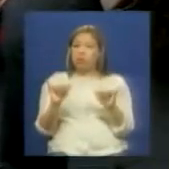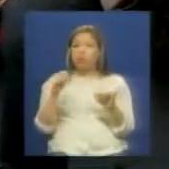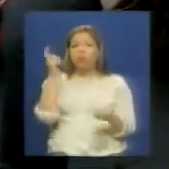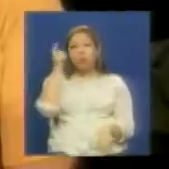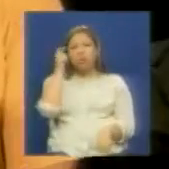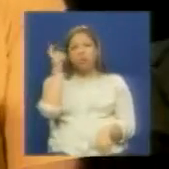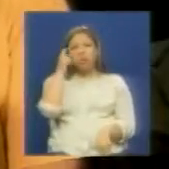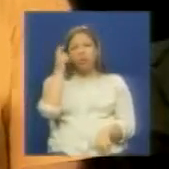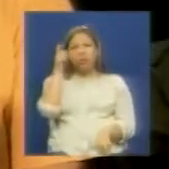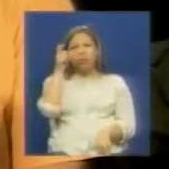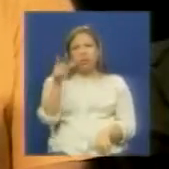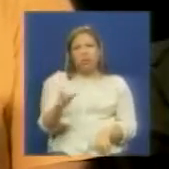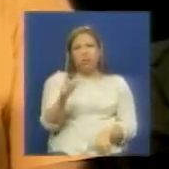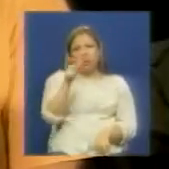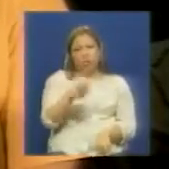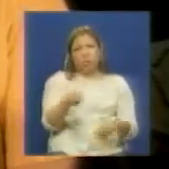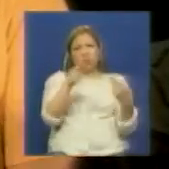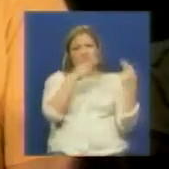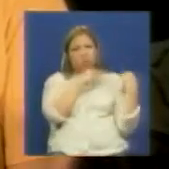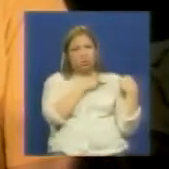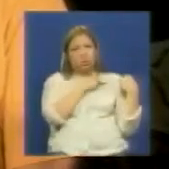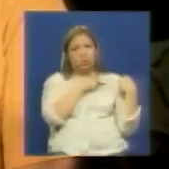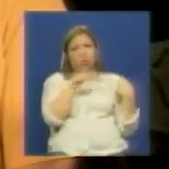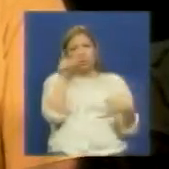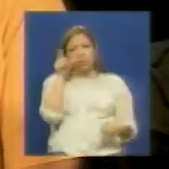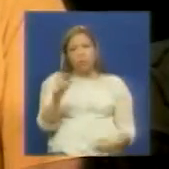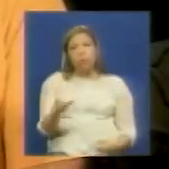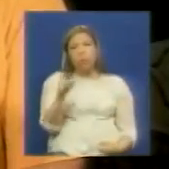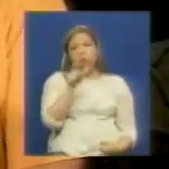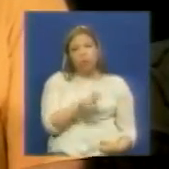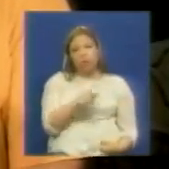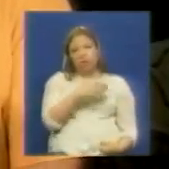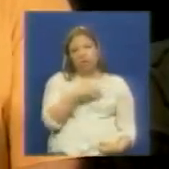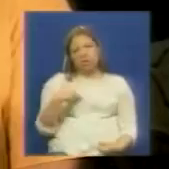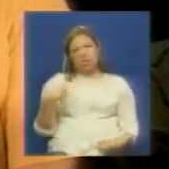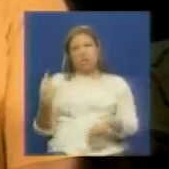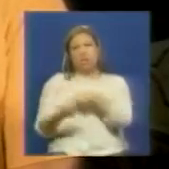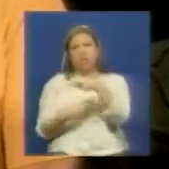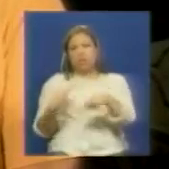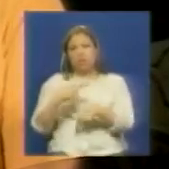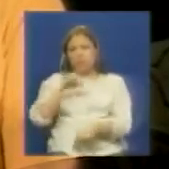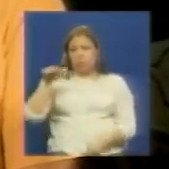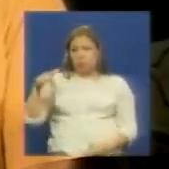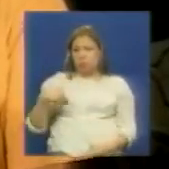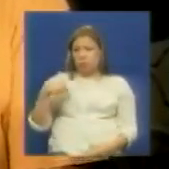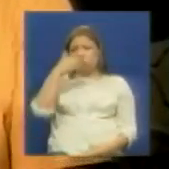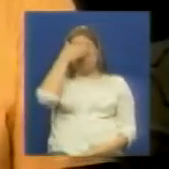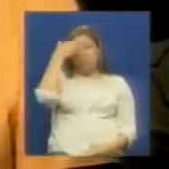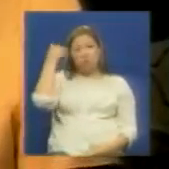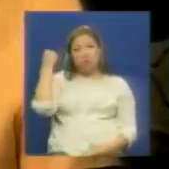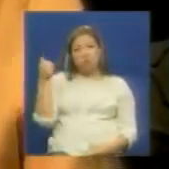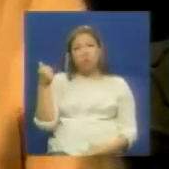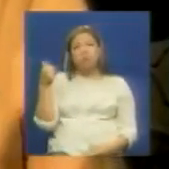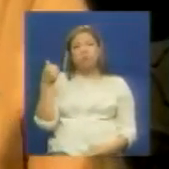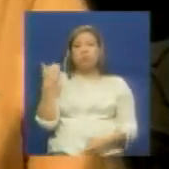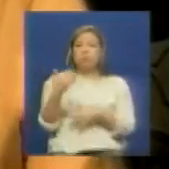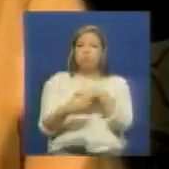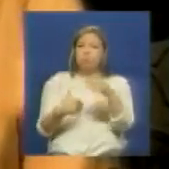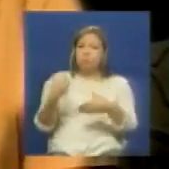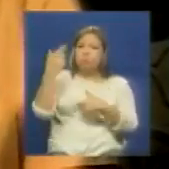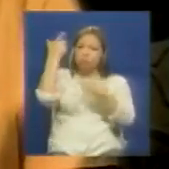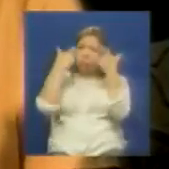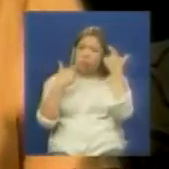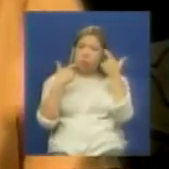se han conseguido un pueblo responsable un pueblo que quiere esta revolución un pueblo que no puede olvidar el legado de Chávez y bueno y